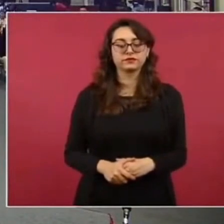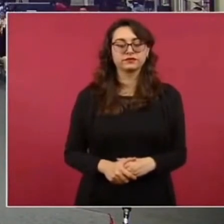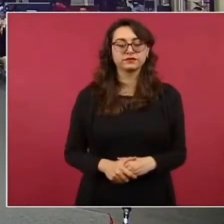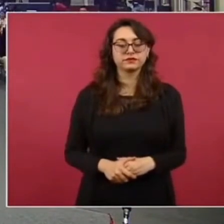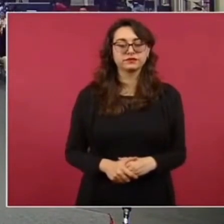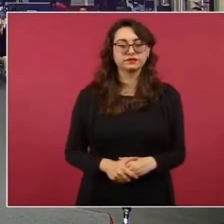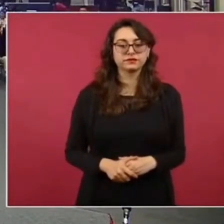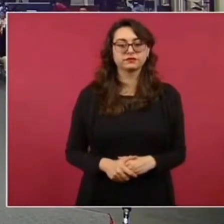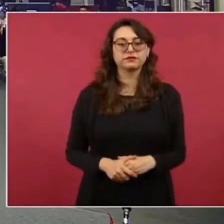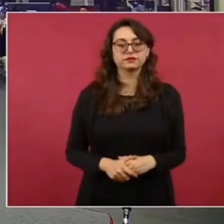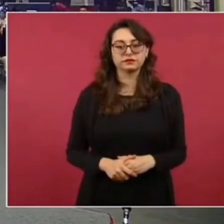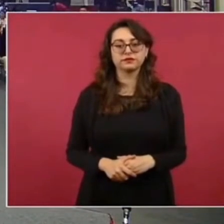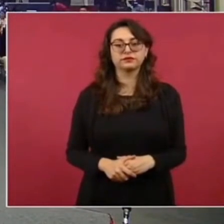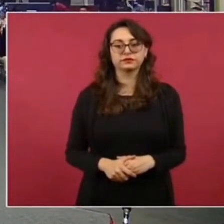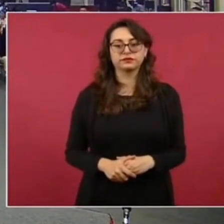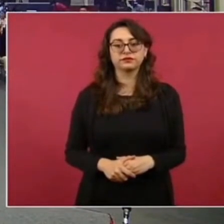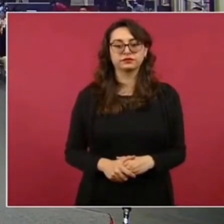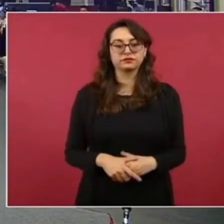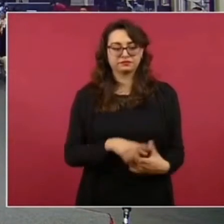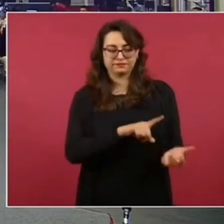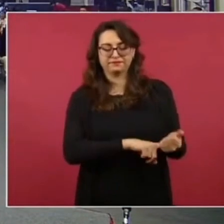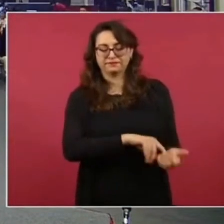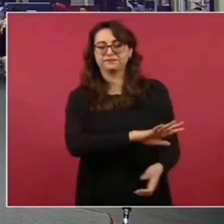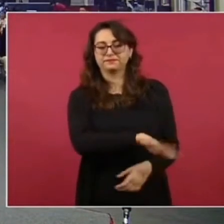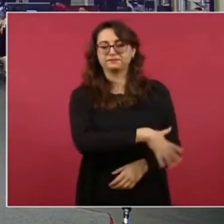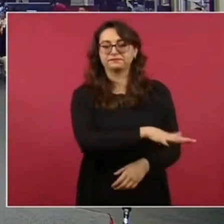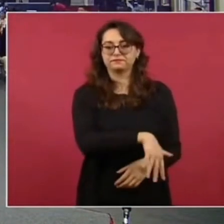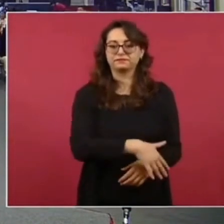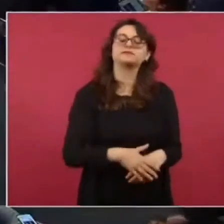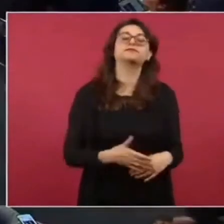sí bueno vamos vamos Gracias.